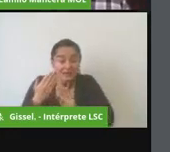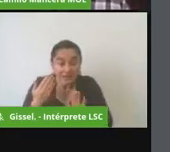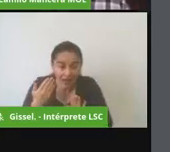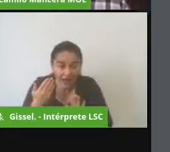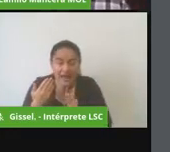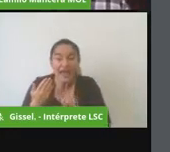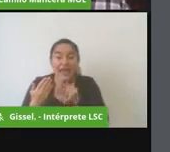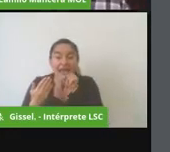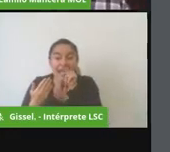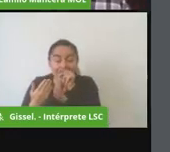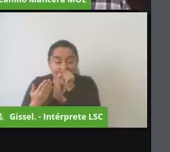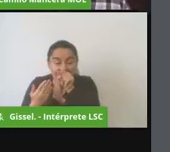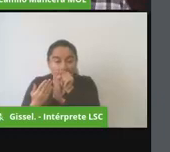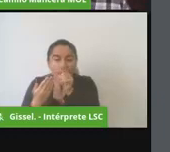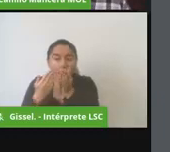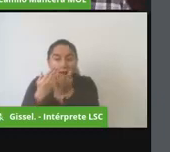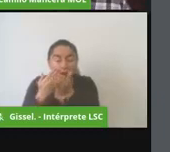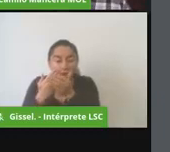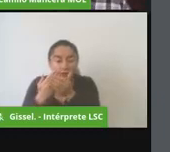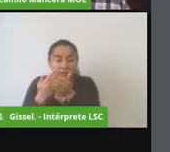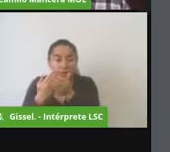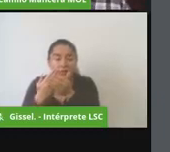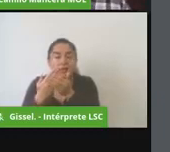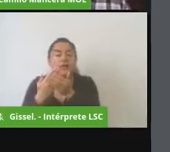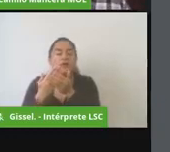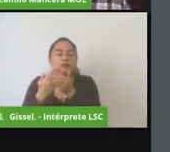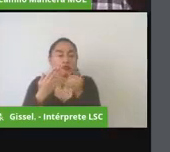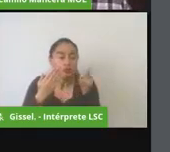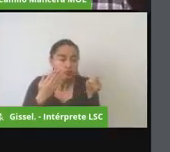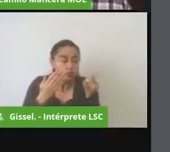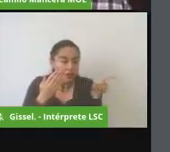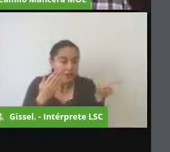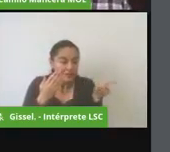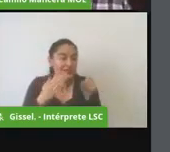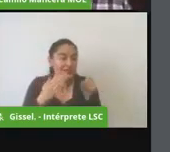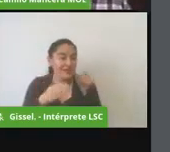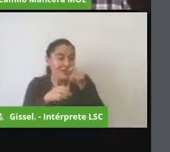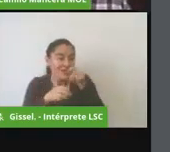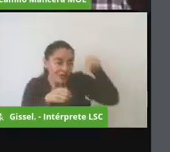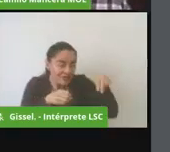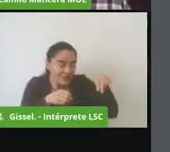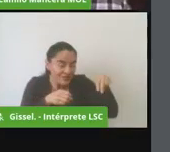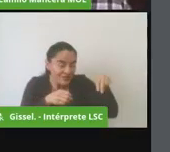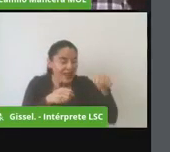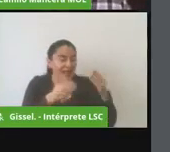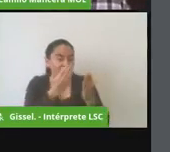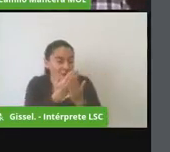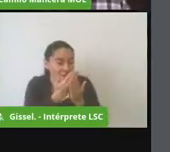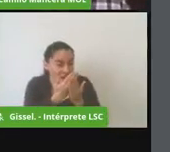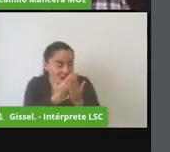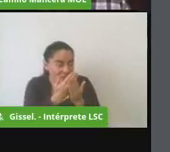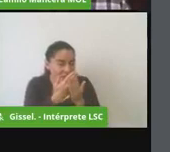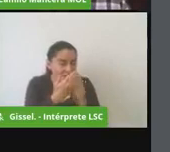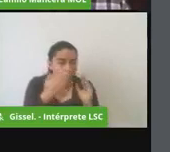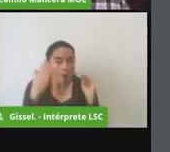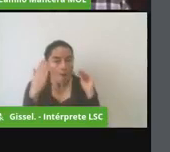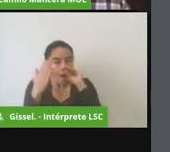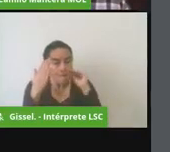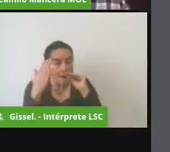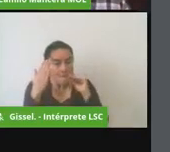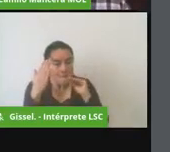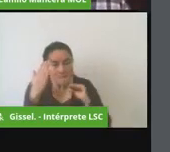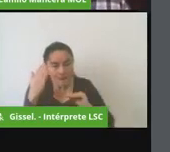puede puede tomar decisiones y puede iniciar investigaciones o procesos sancionatorios frente a las conductas que se están